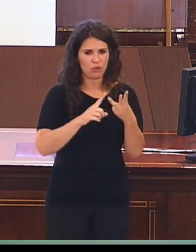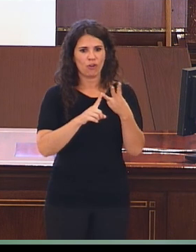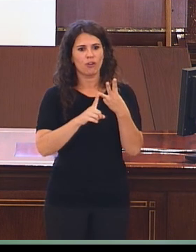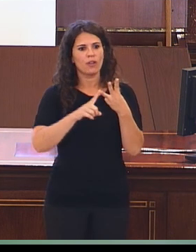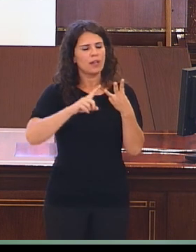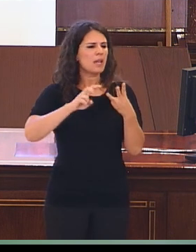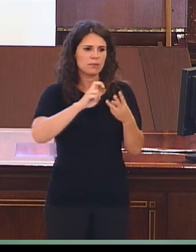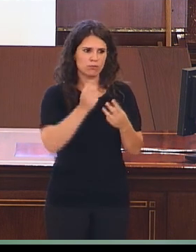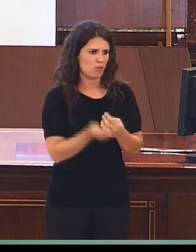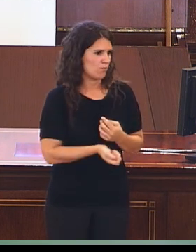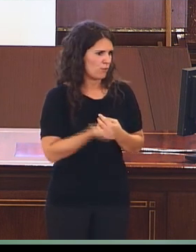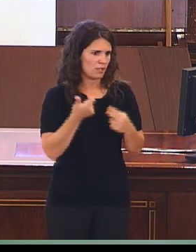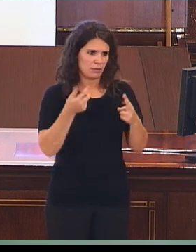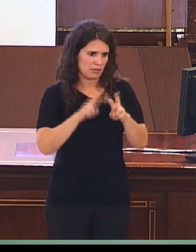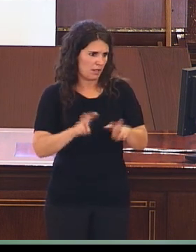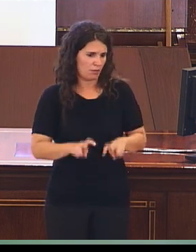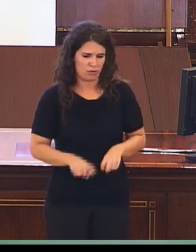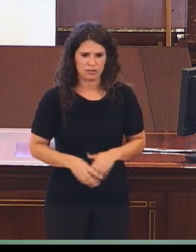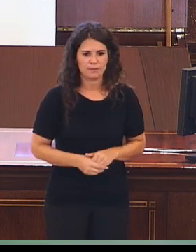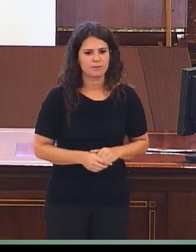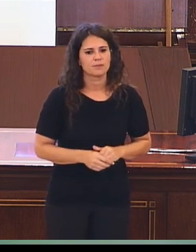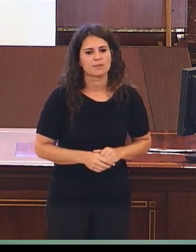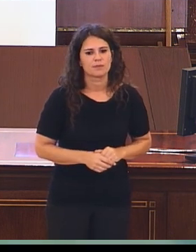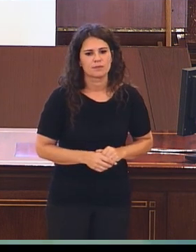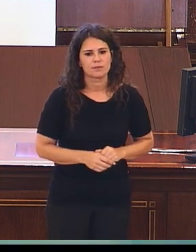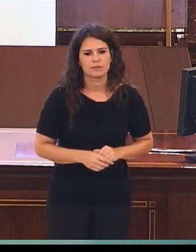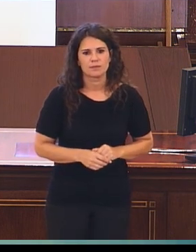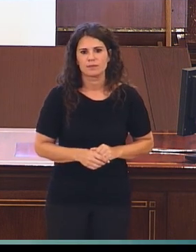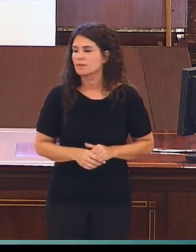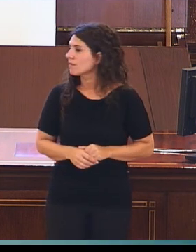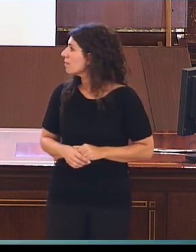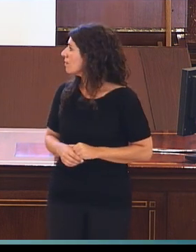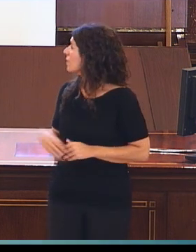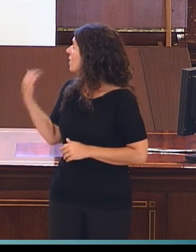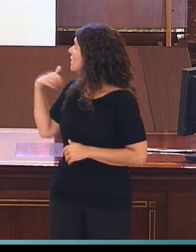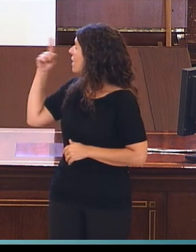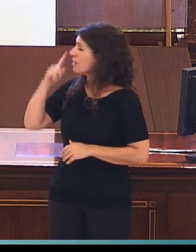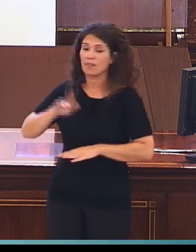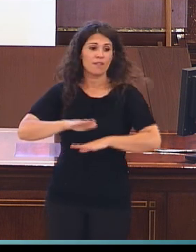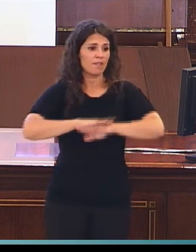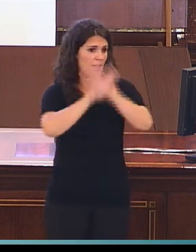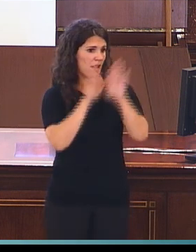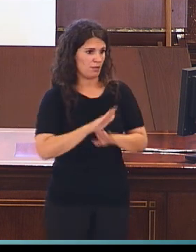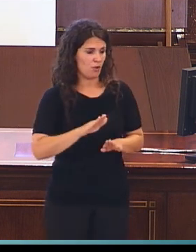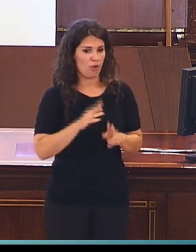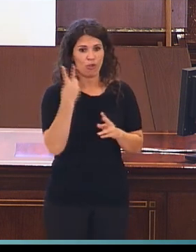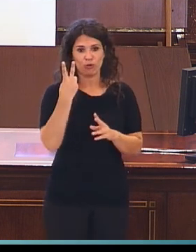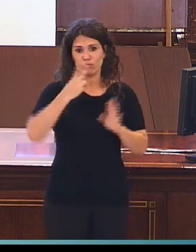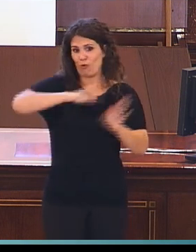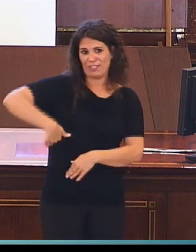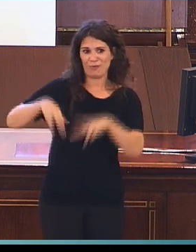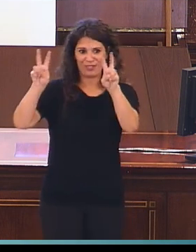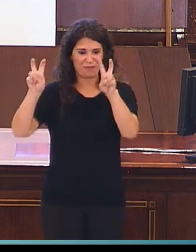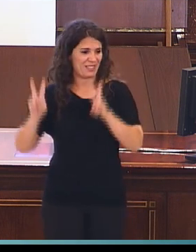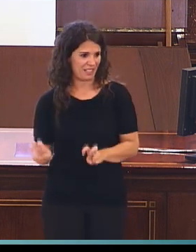y en la ataxia. Bueno, y finalmente, las dos últimas temáticas que nos quedaban eran